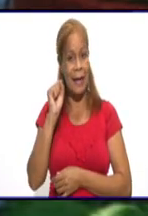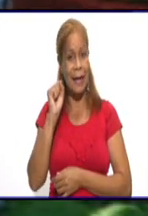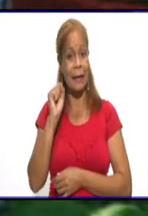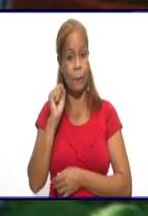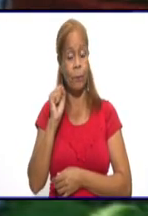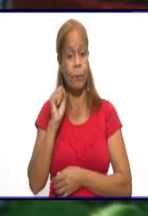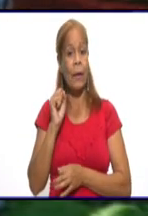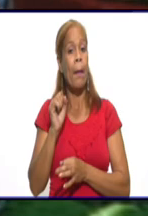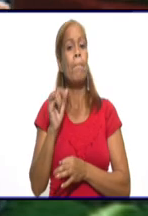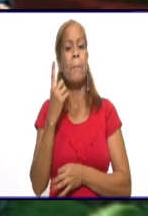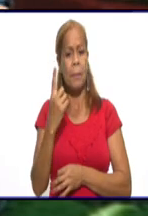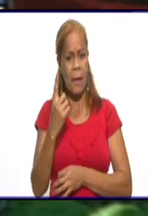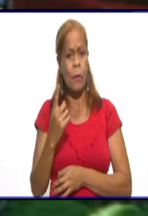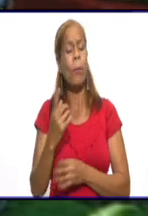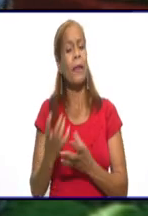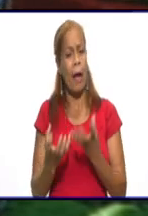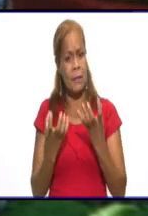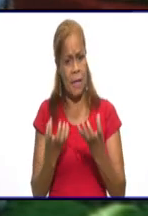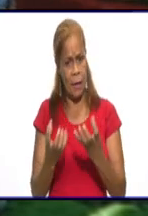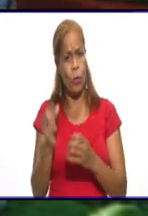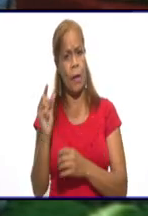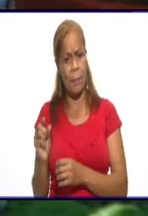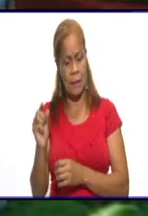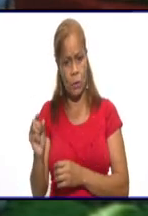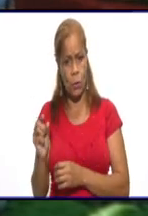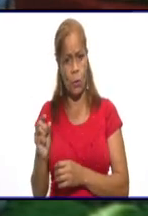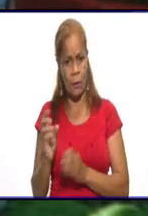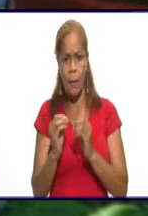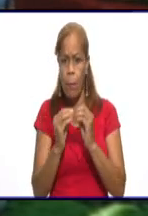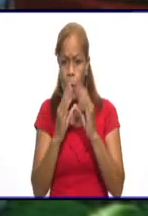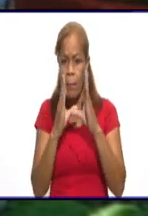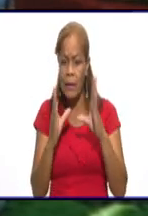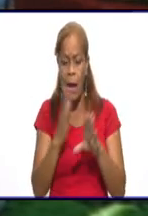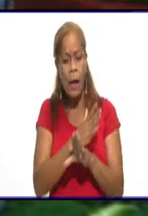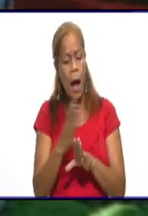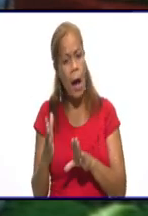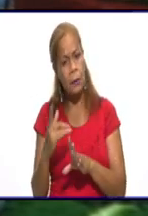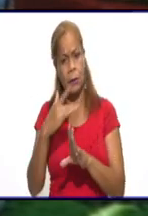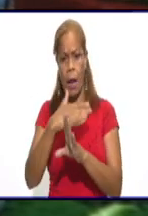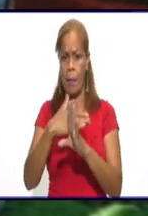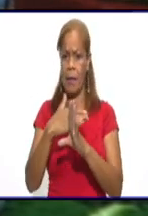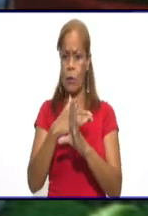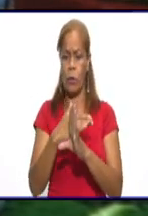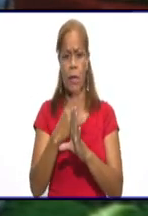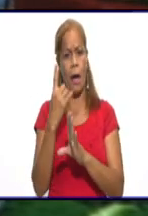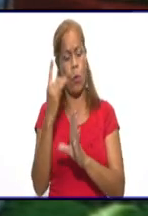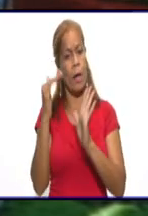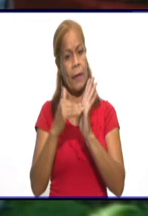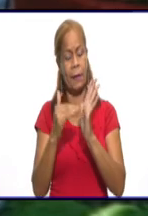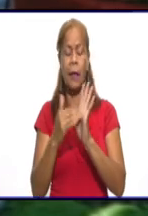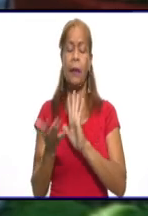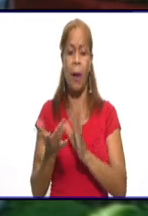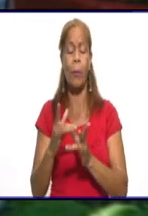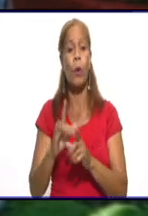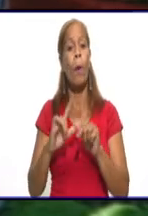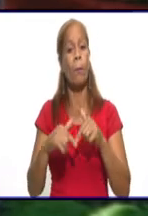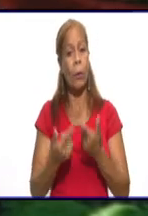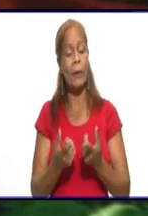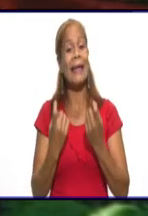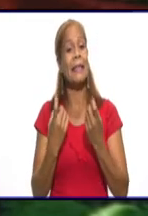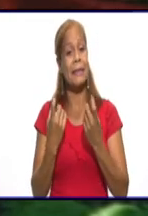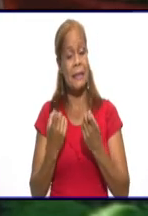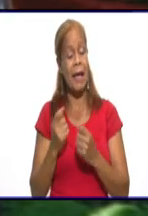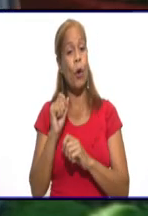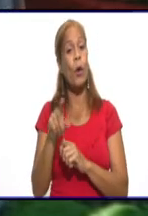mañanas y hasta el mediodía por la venta de productos. Es importante necesitar, es decir, es necesaria la compra de alimentos, provisiones para el hogar.